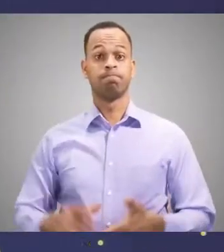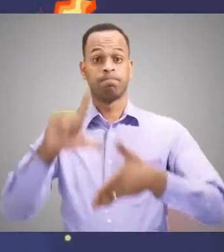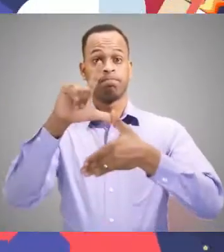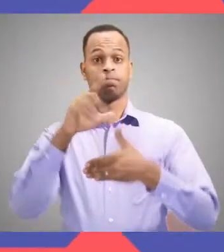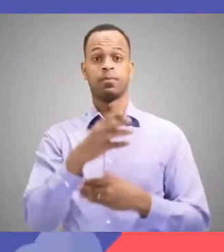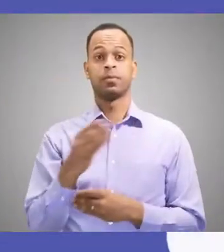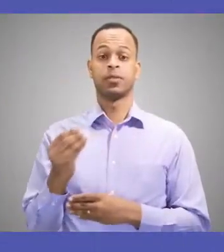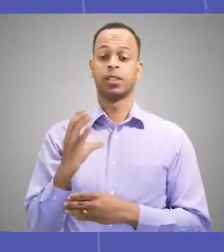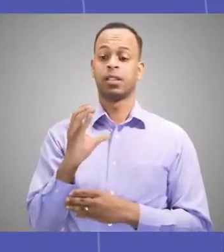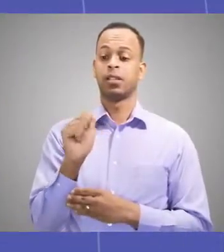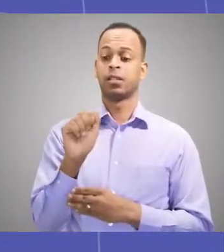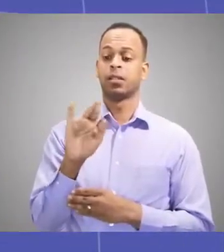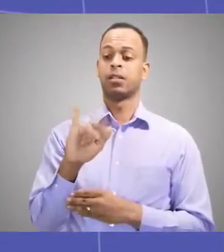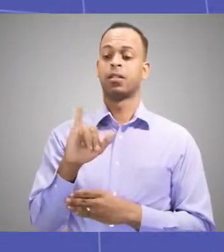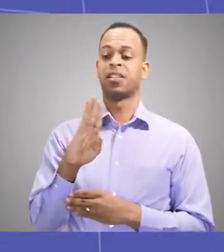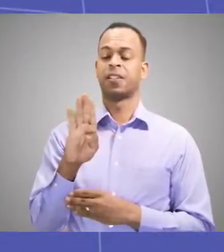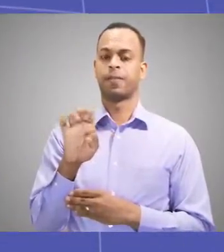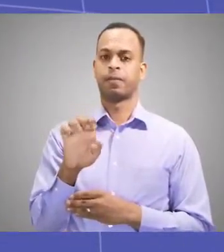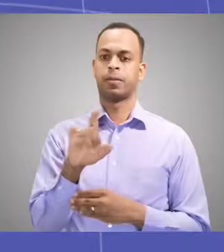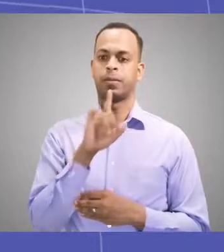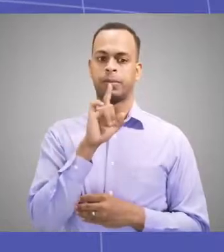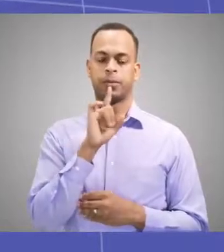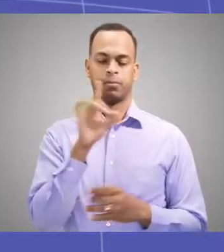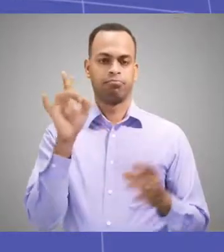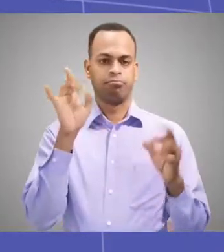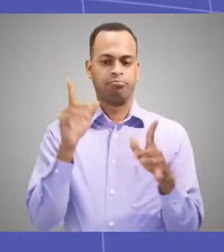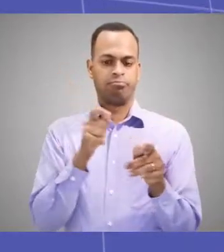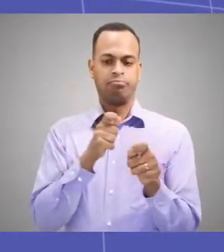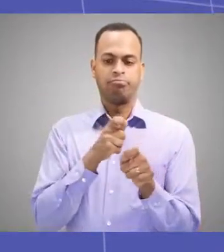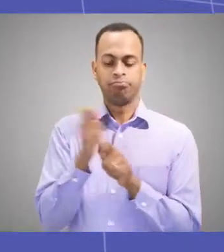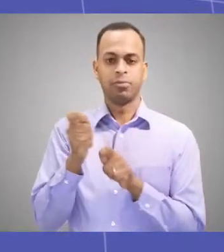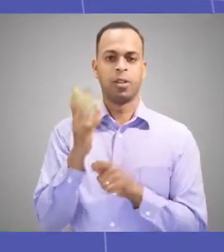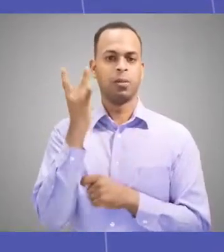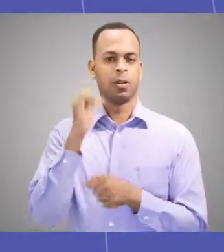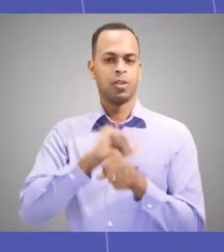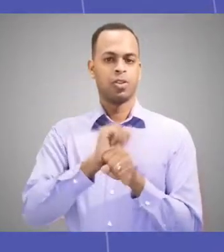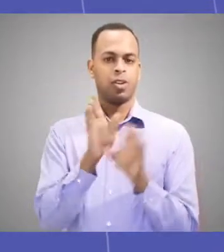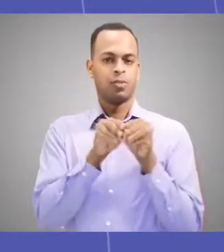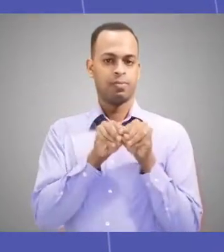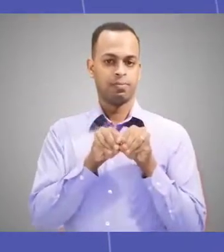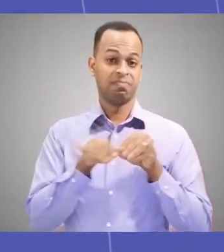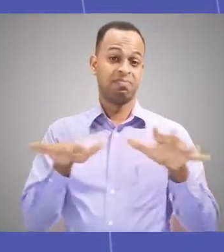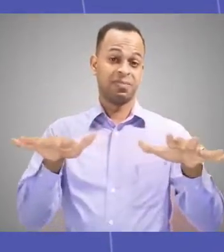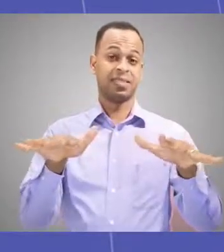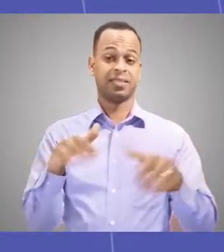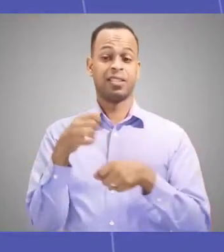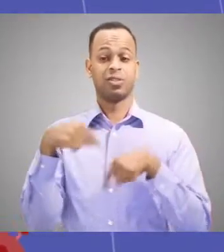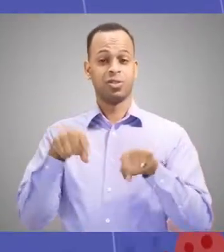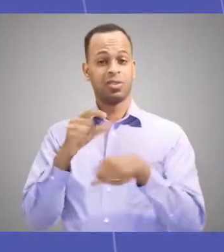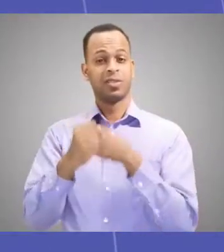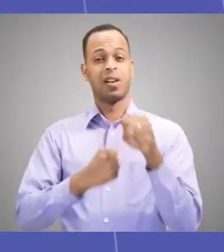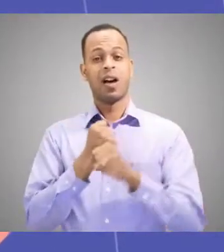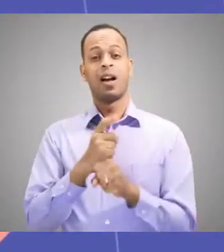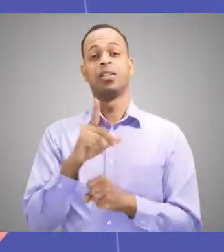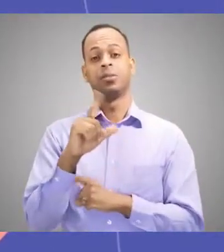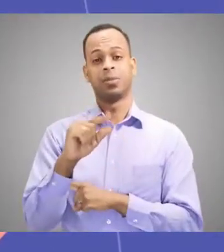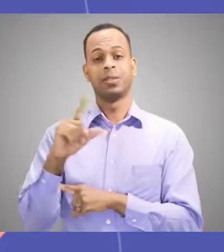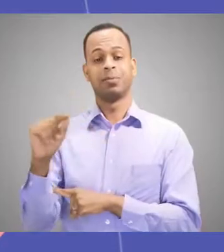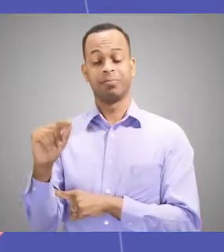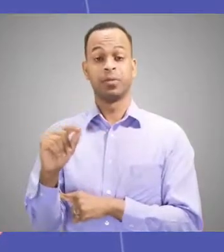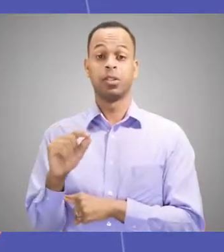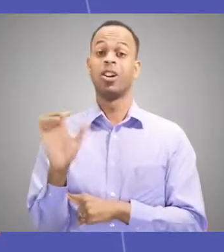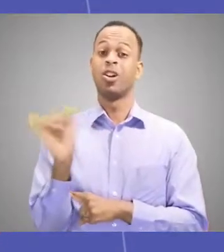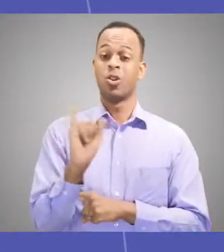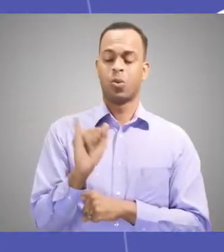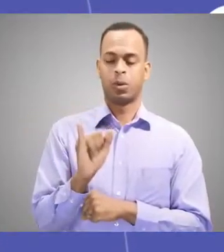América Latina y el Caribe se vieron desproporcionadamente afectadas por la crisis de COVID-19 en el 2020. Además